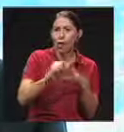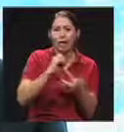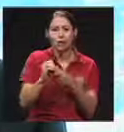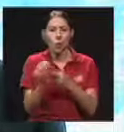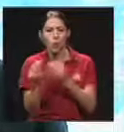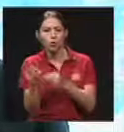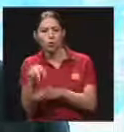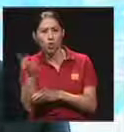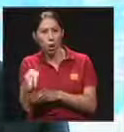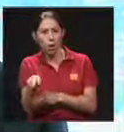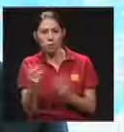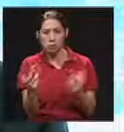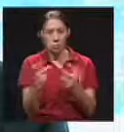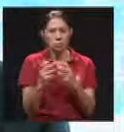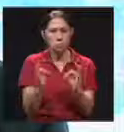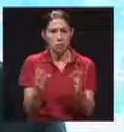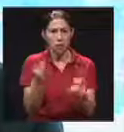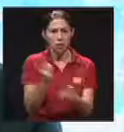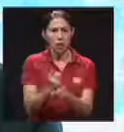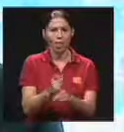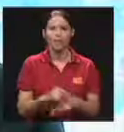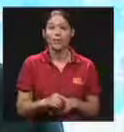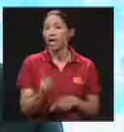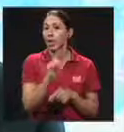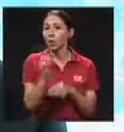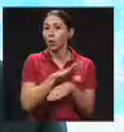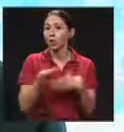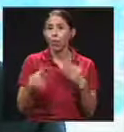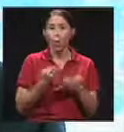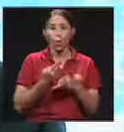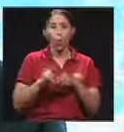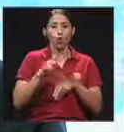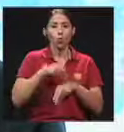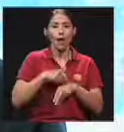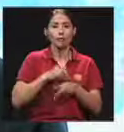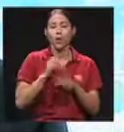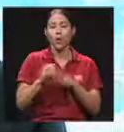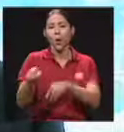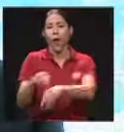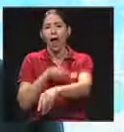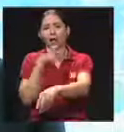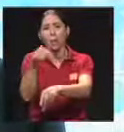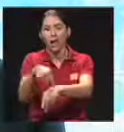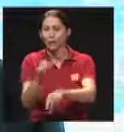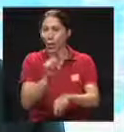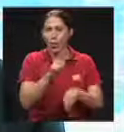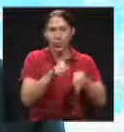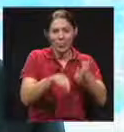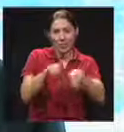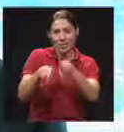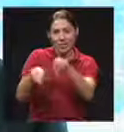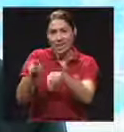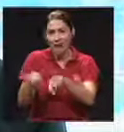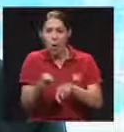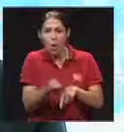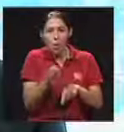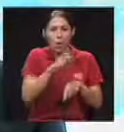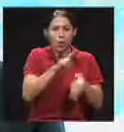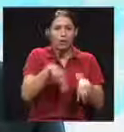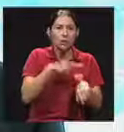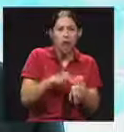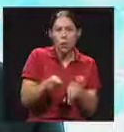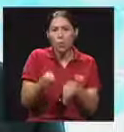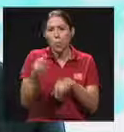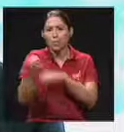adecuada, y en plazos, que no esté todo el corto plazo, todo el largo plazo, sino que esté todo diversificado. Un poco nacional, un poco